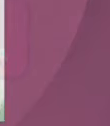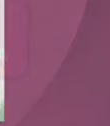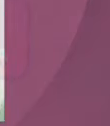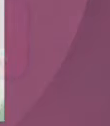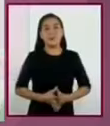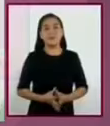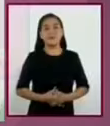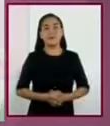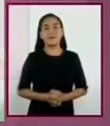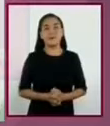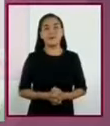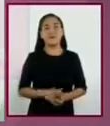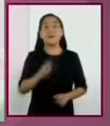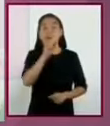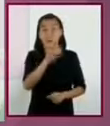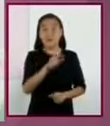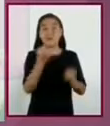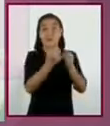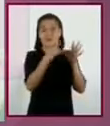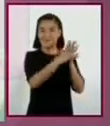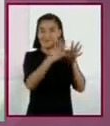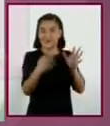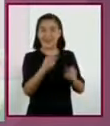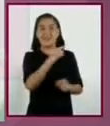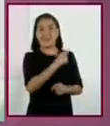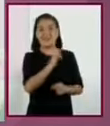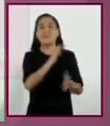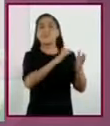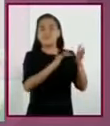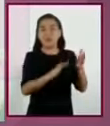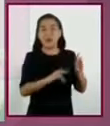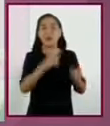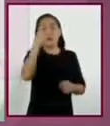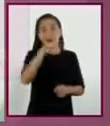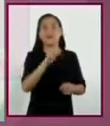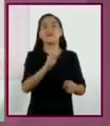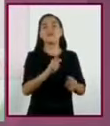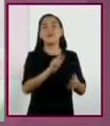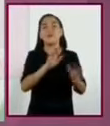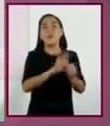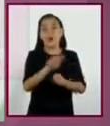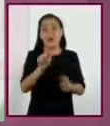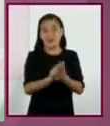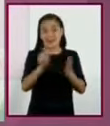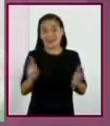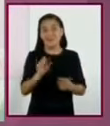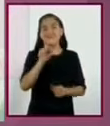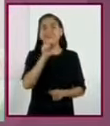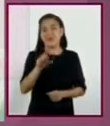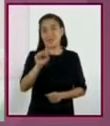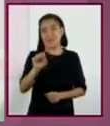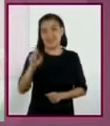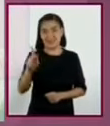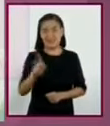Lo mismo les sugiero trabajar con este fragmento. extraído del libro de texto de la SEP.